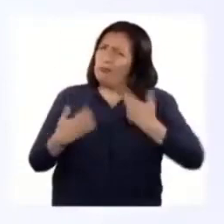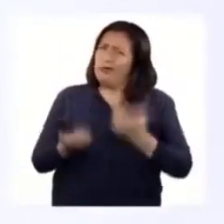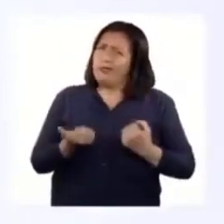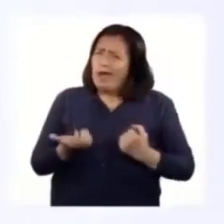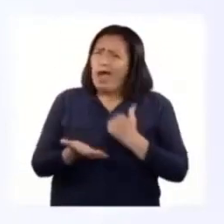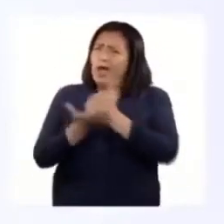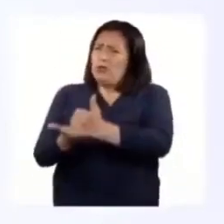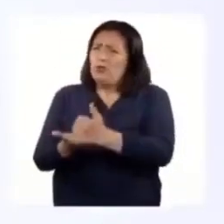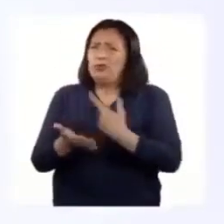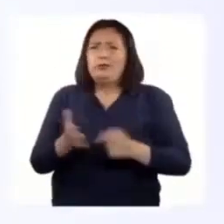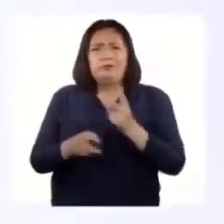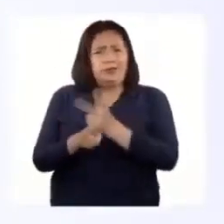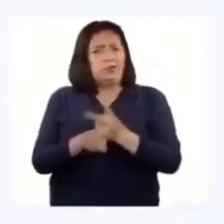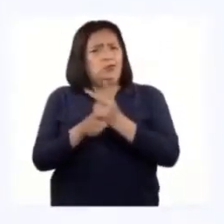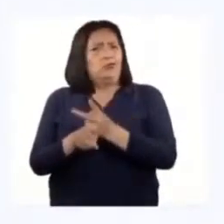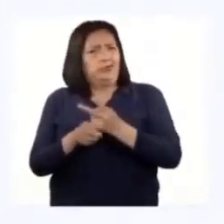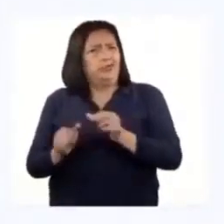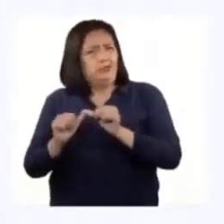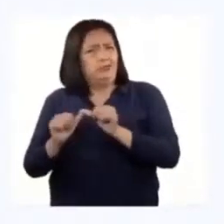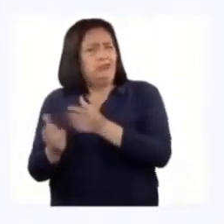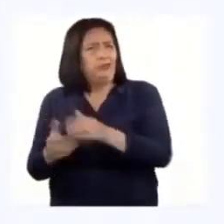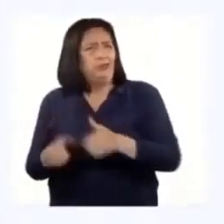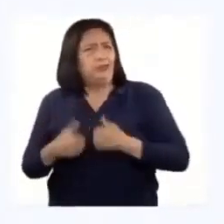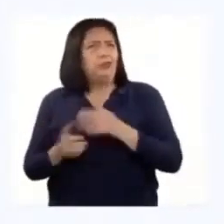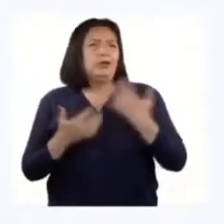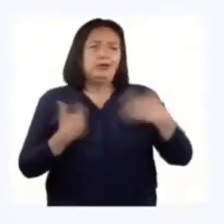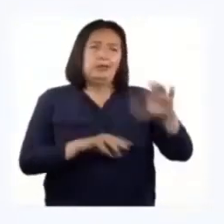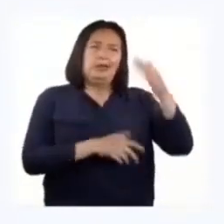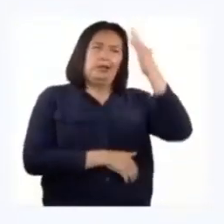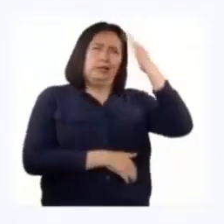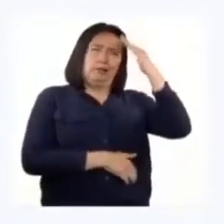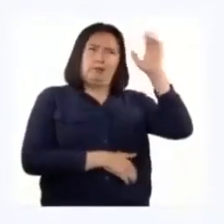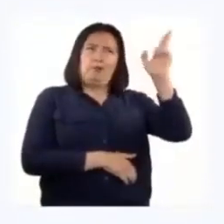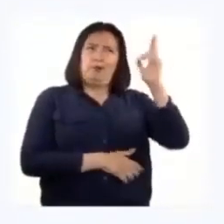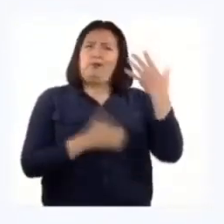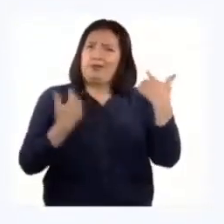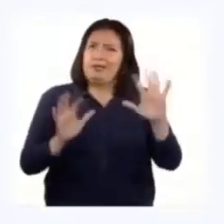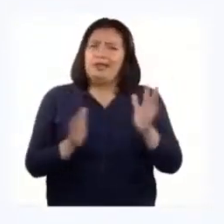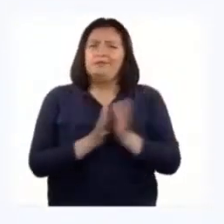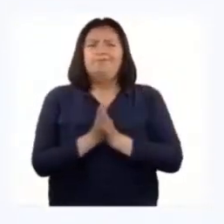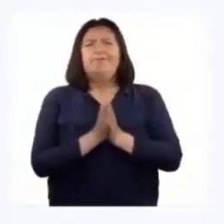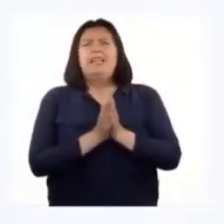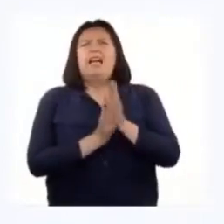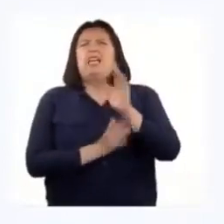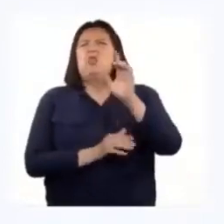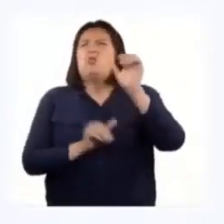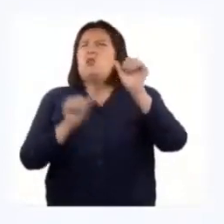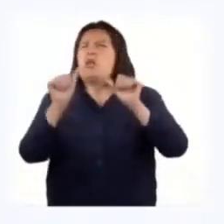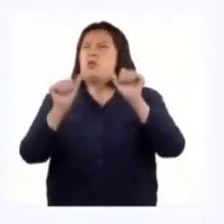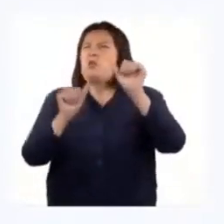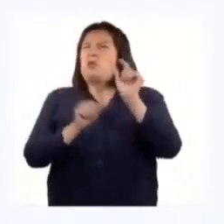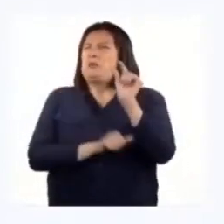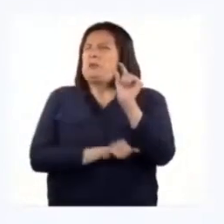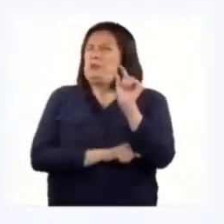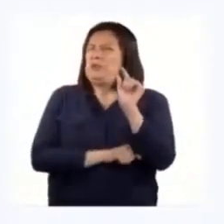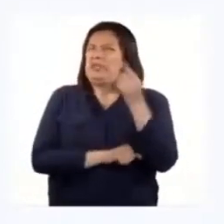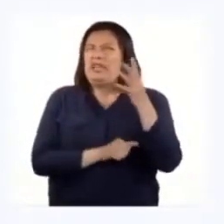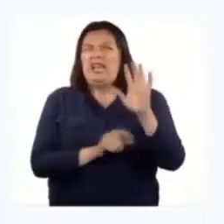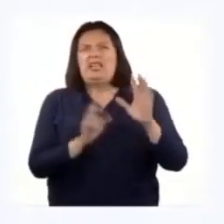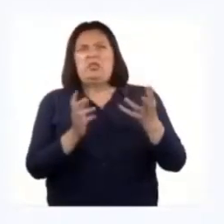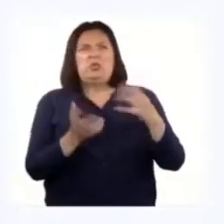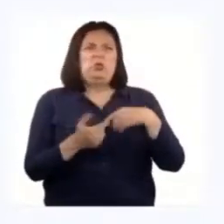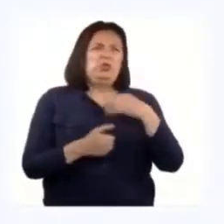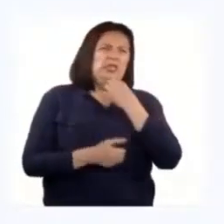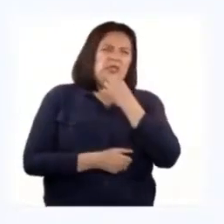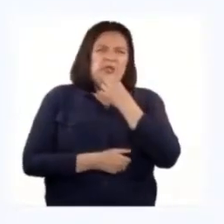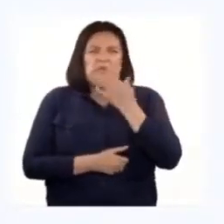muchísima ayuda para su conservación. B. Profe, ahora que ya sabemos todo esto, me queda una pequeña duda. B. Hay algo que todavía me